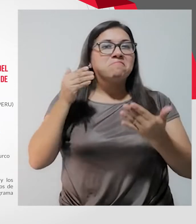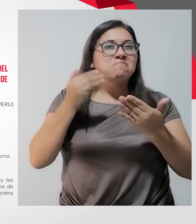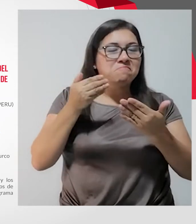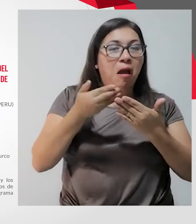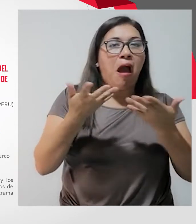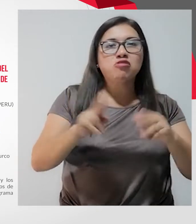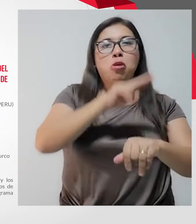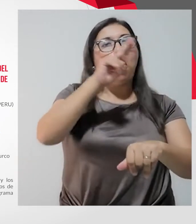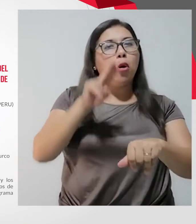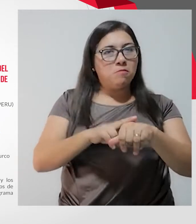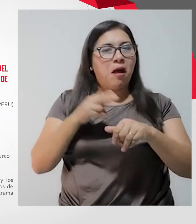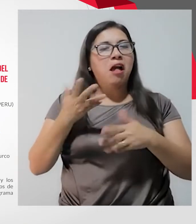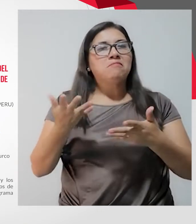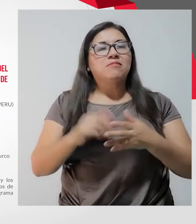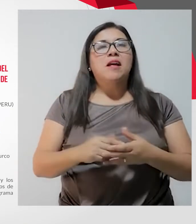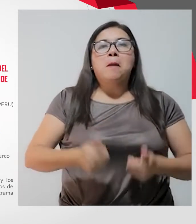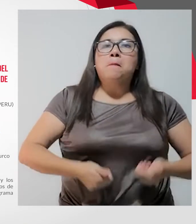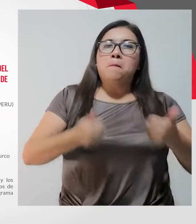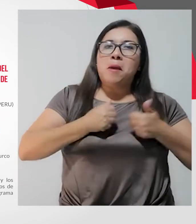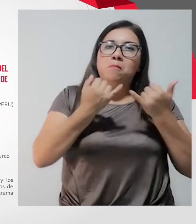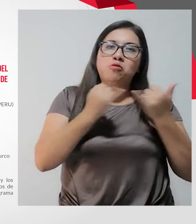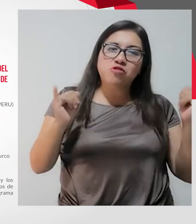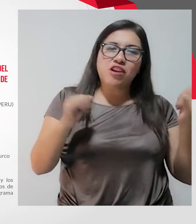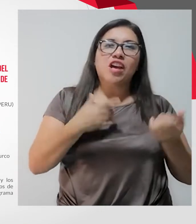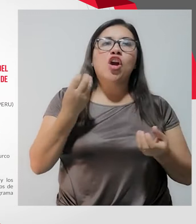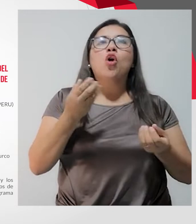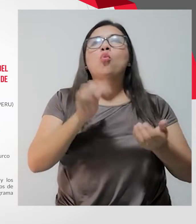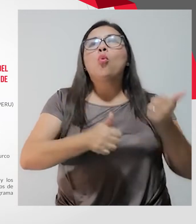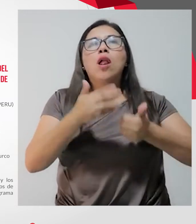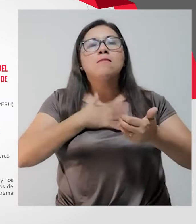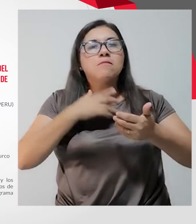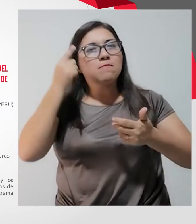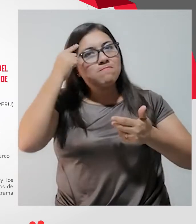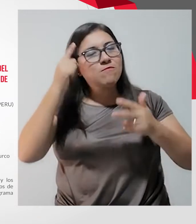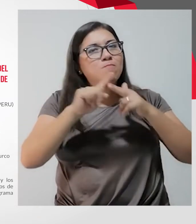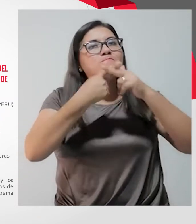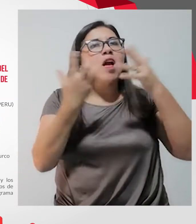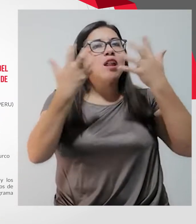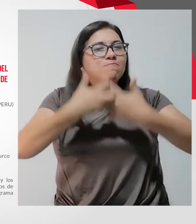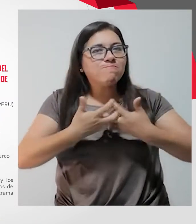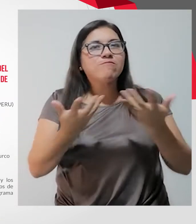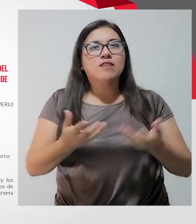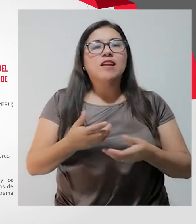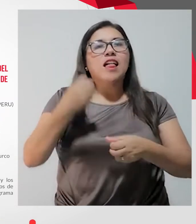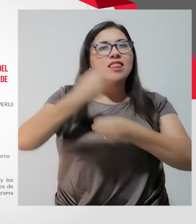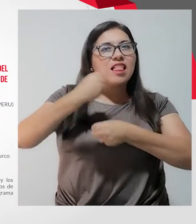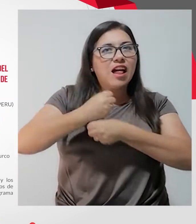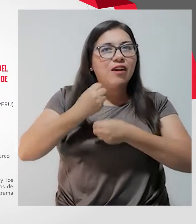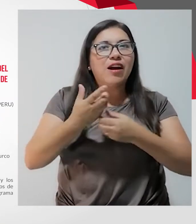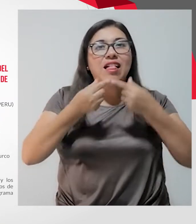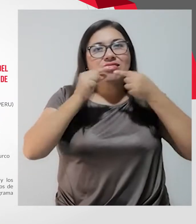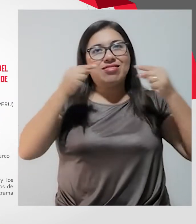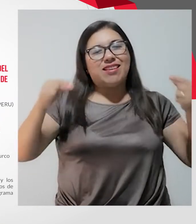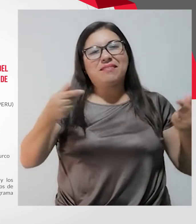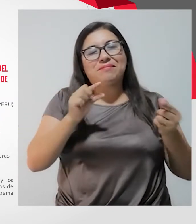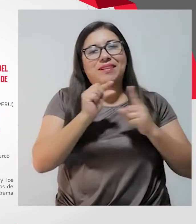normalidad. Y es el proyecto de vida independiente y nuestros emprendimientos. Uno de ellos se llama Yankai, que es trabajo, una palabra